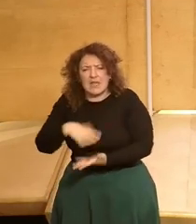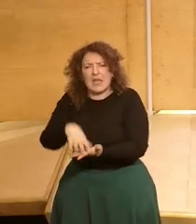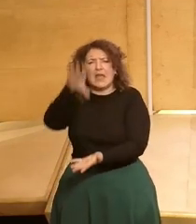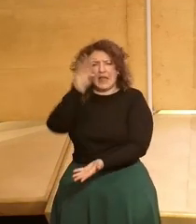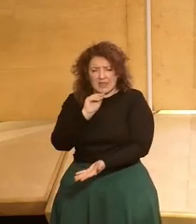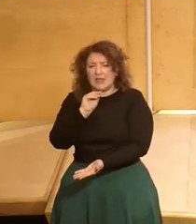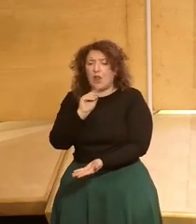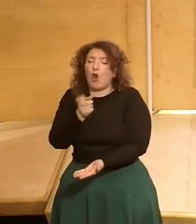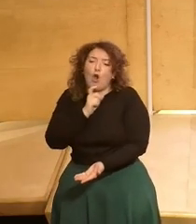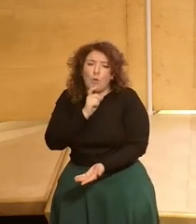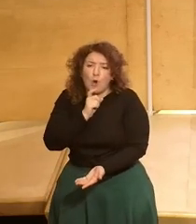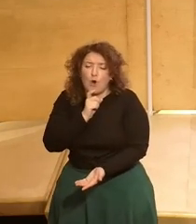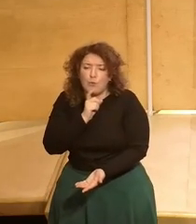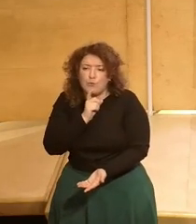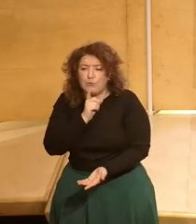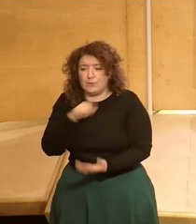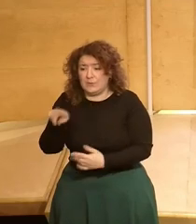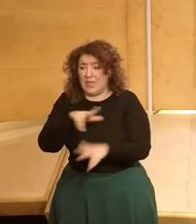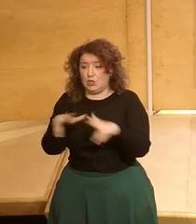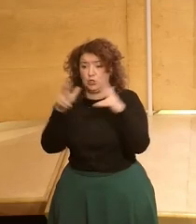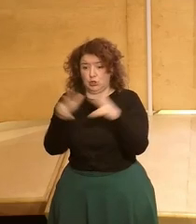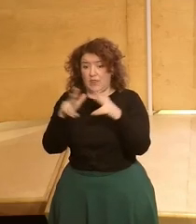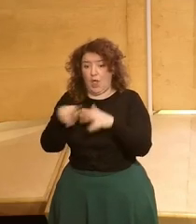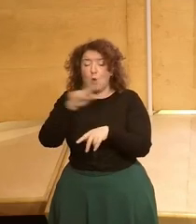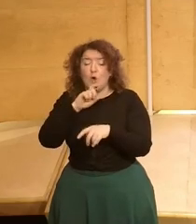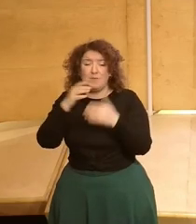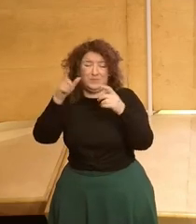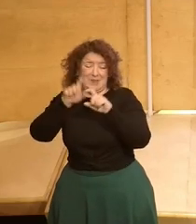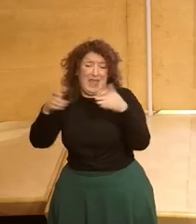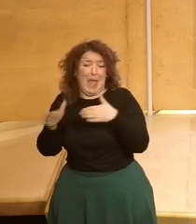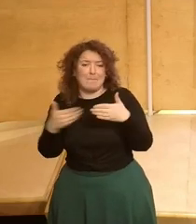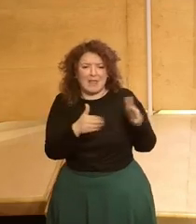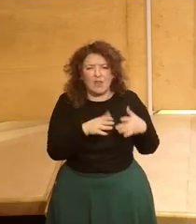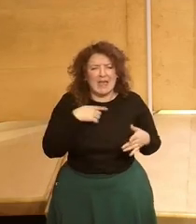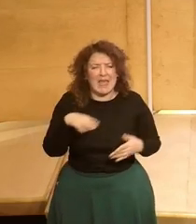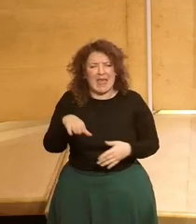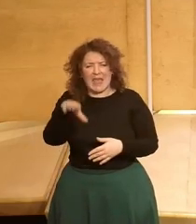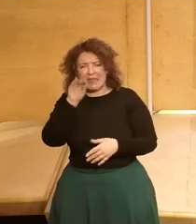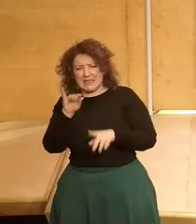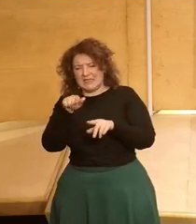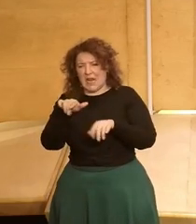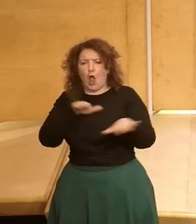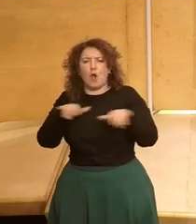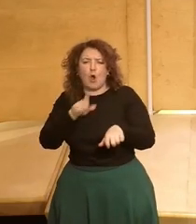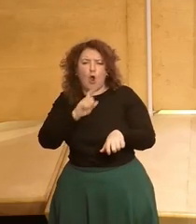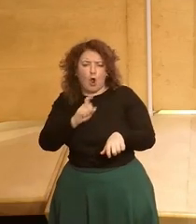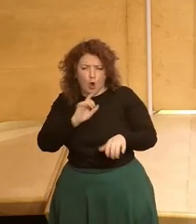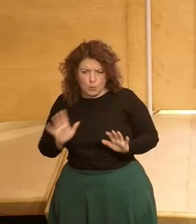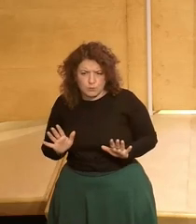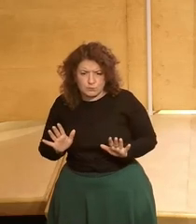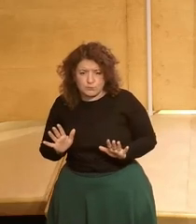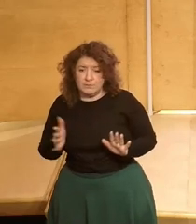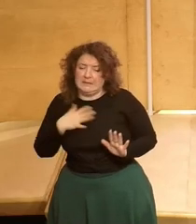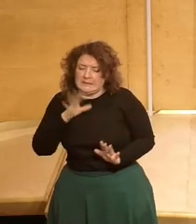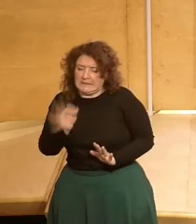la sociedad realmente como los emprendedores están entendiendo estas convocatorias entonces